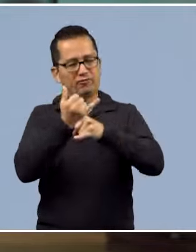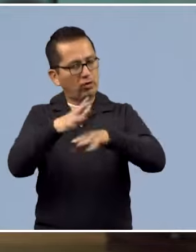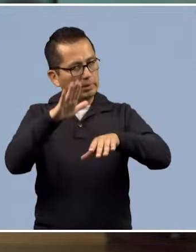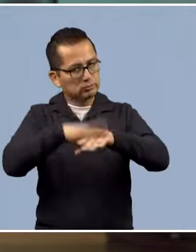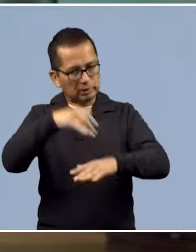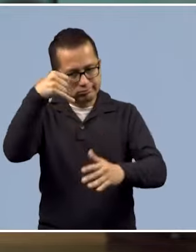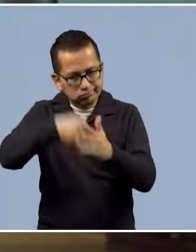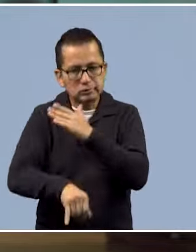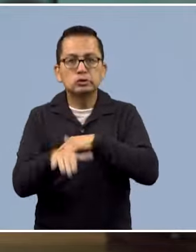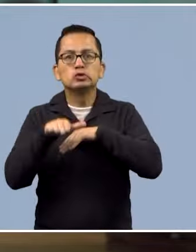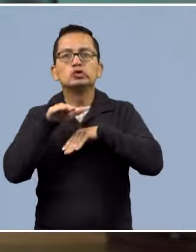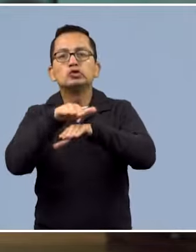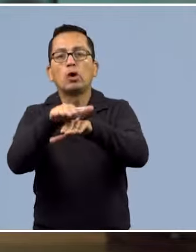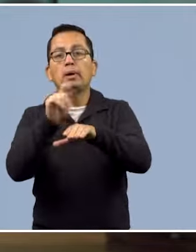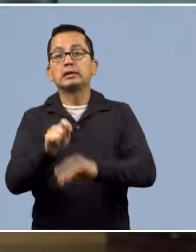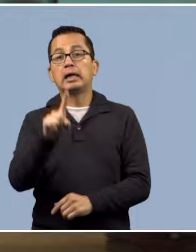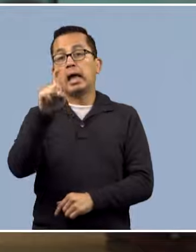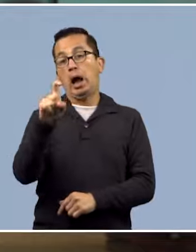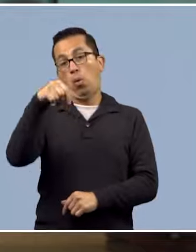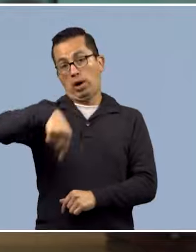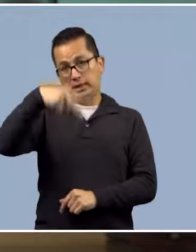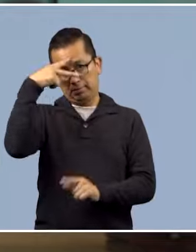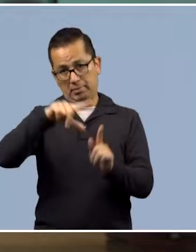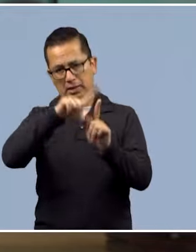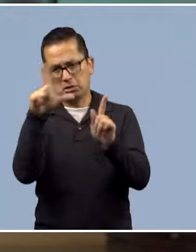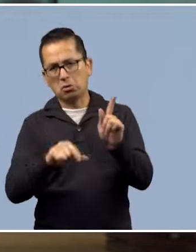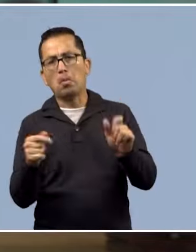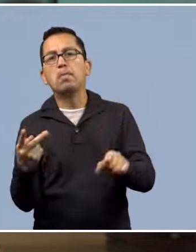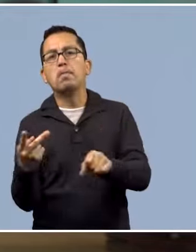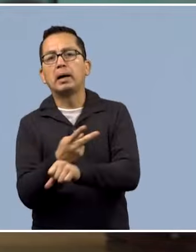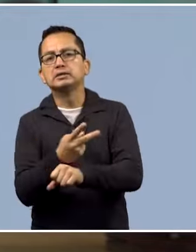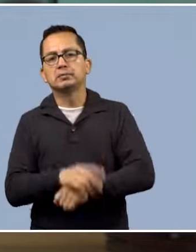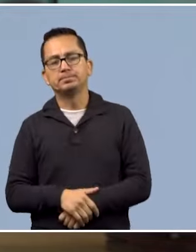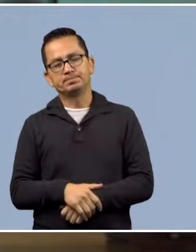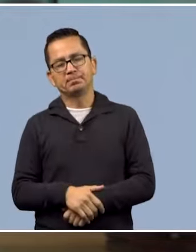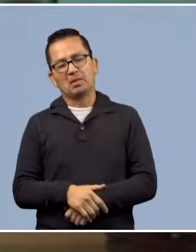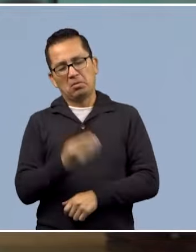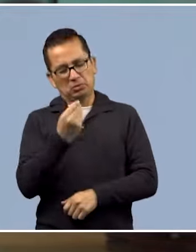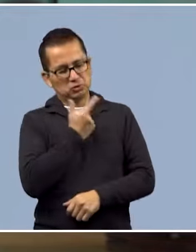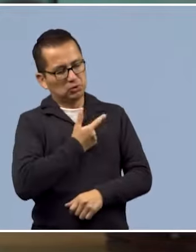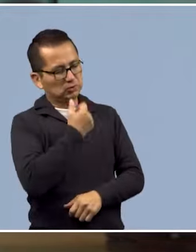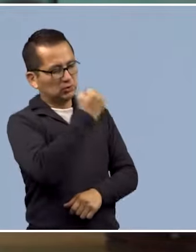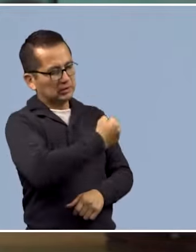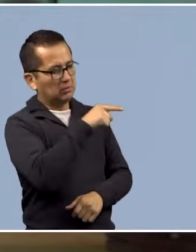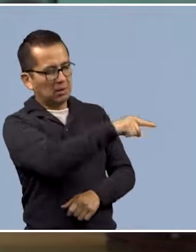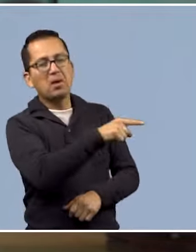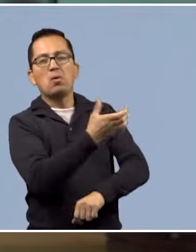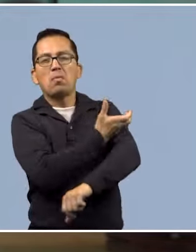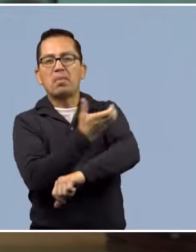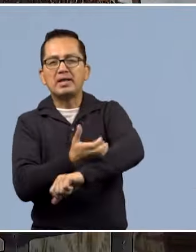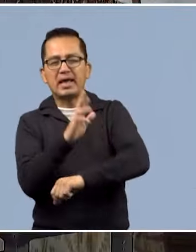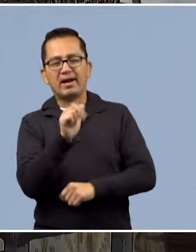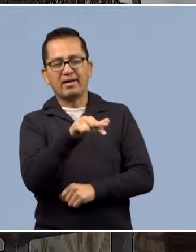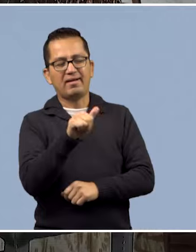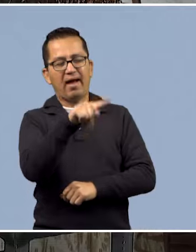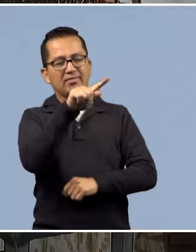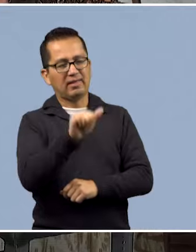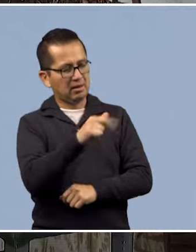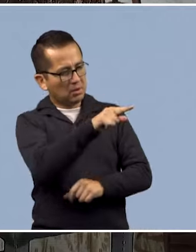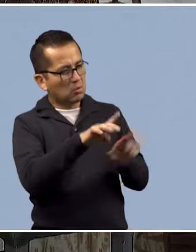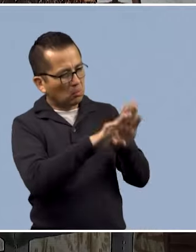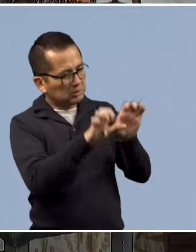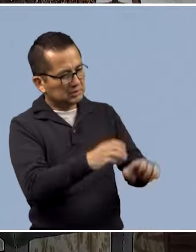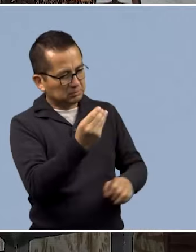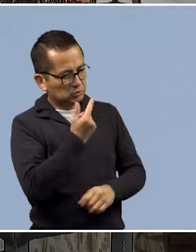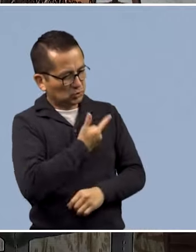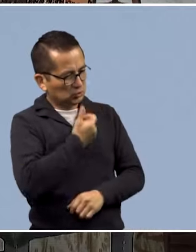información sobre lo que está ocurriendo con el tema y la situación del agua en nuestro país. Pero antes, pues quiero saludar con mucho gusto a mi compañera Renata Méndez. Hola, Ren,